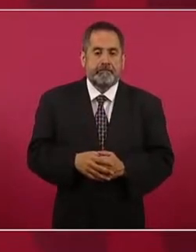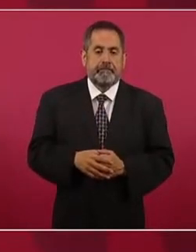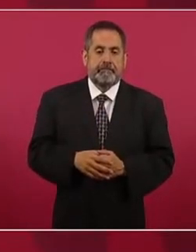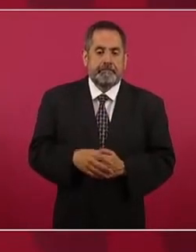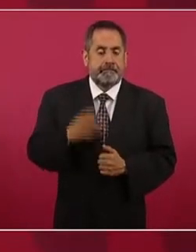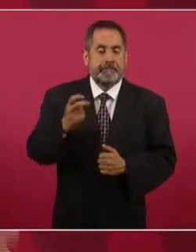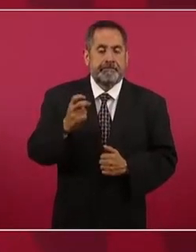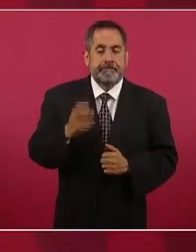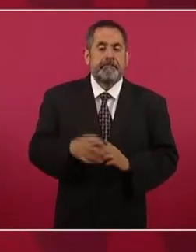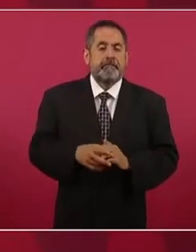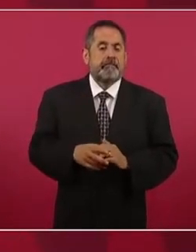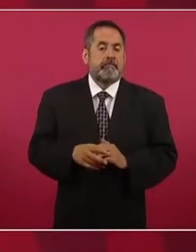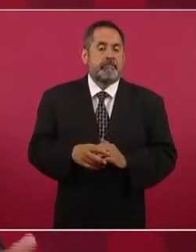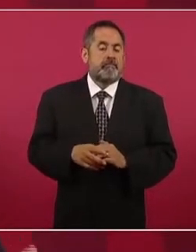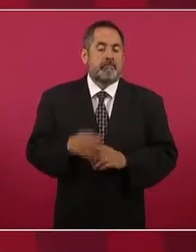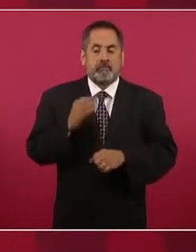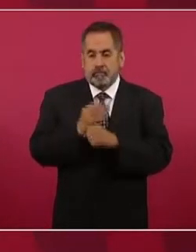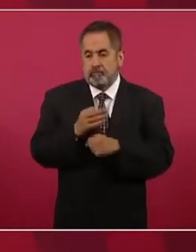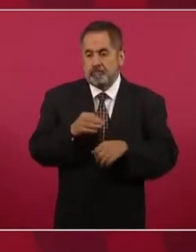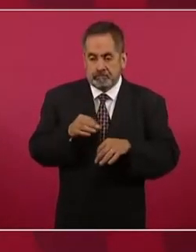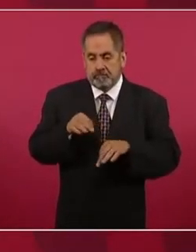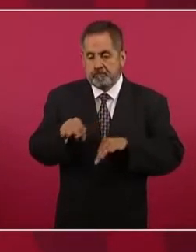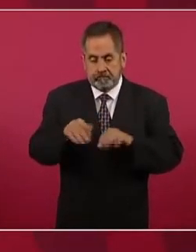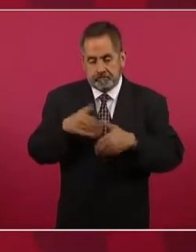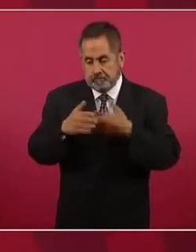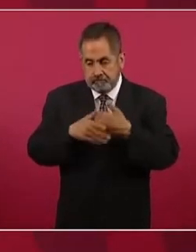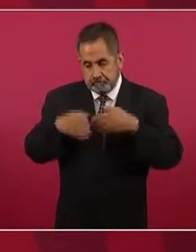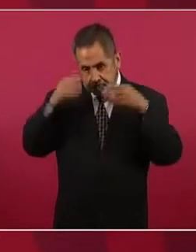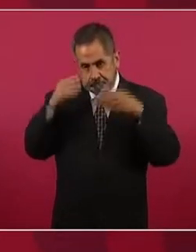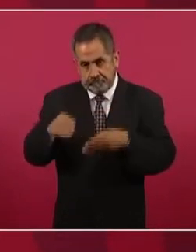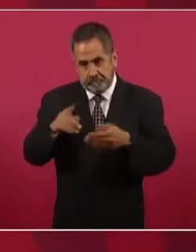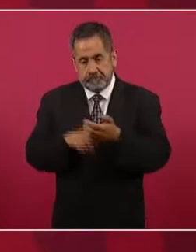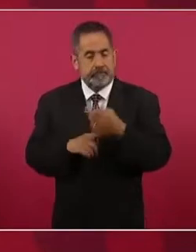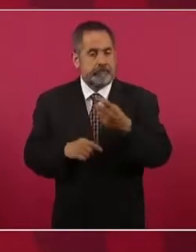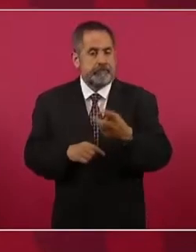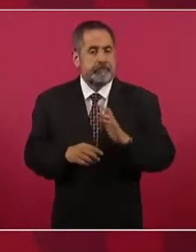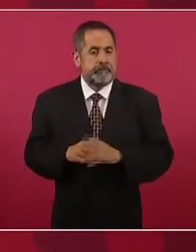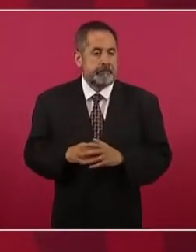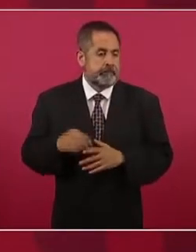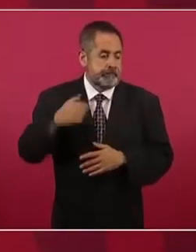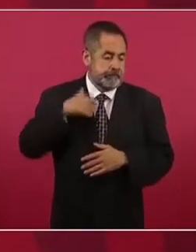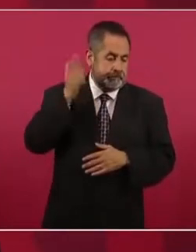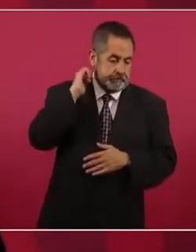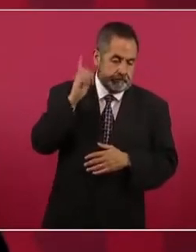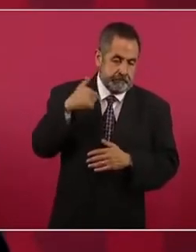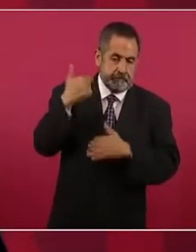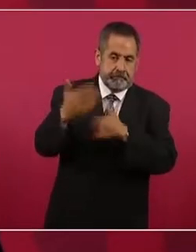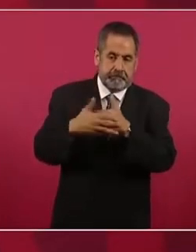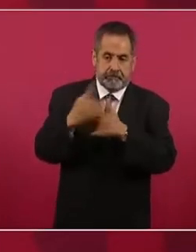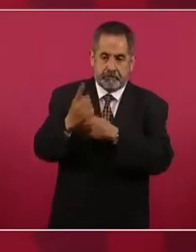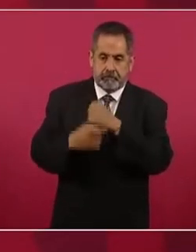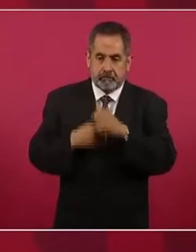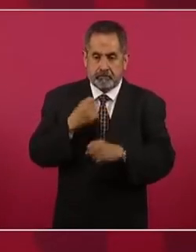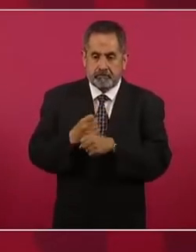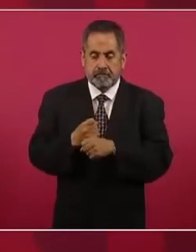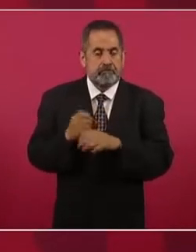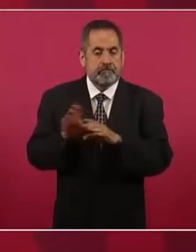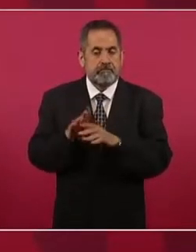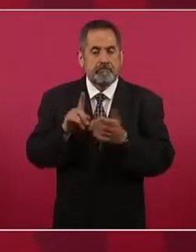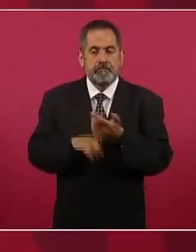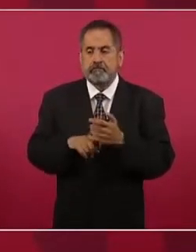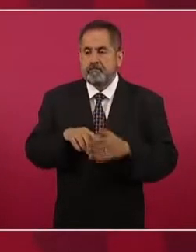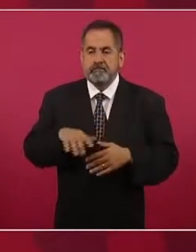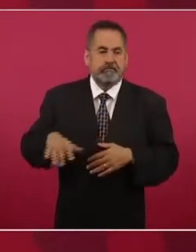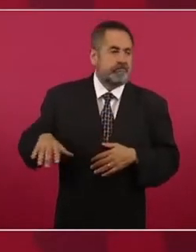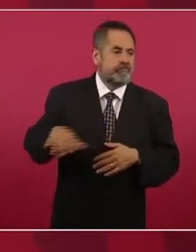Entonces, ya estamos en eso y vamos a tener, ya espero que el año próximo, un sistema de salud